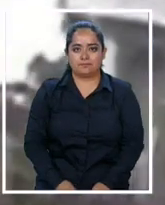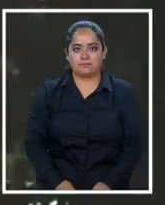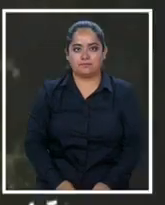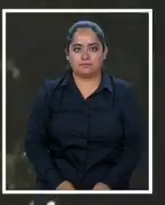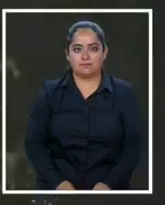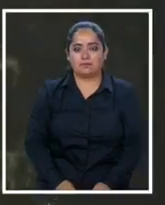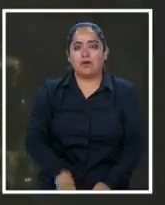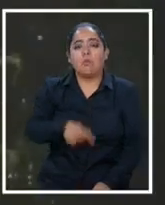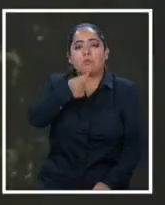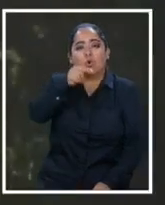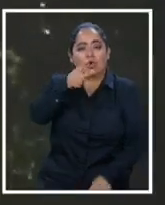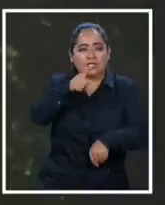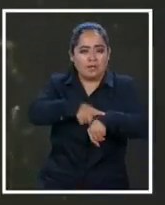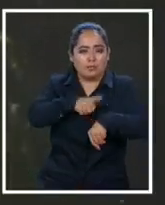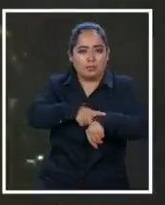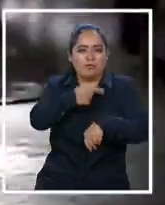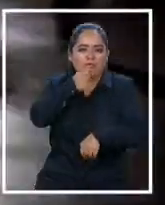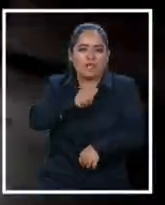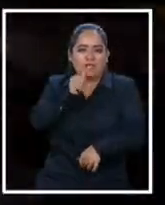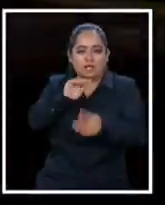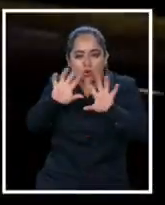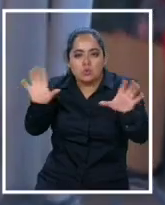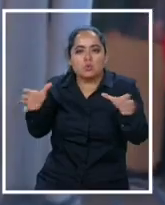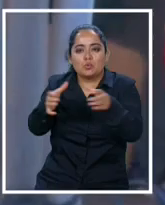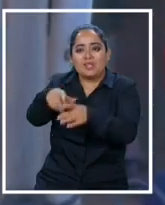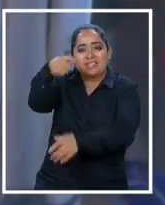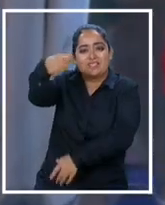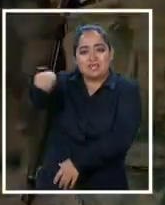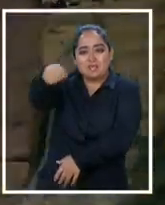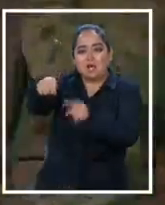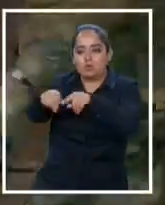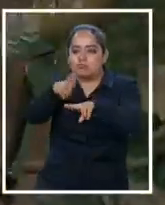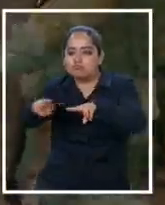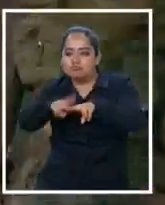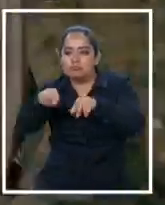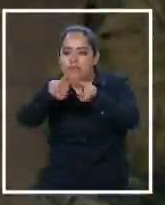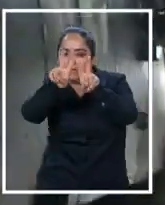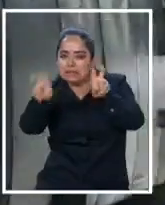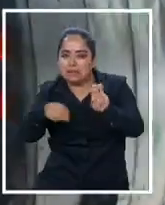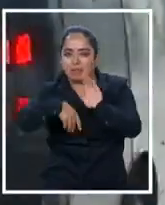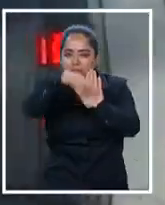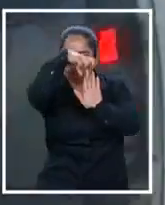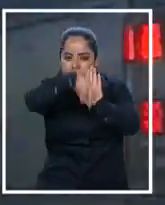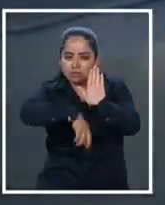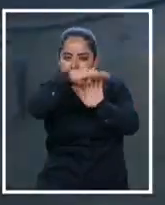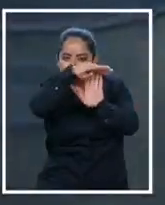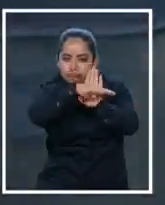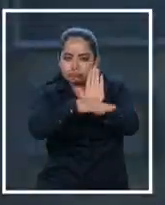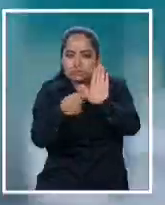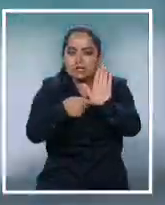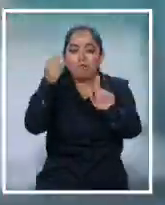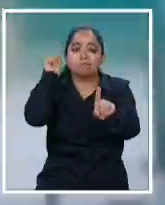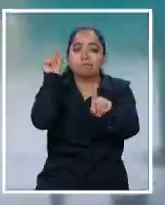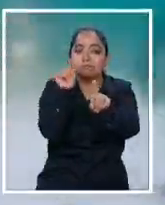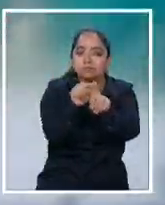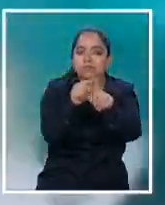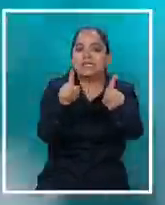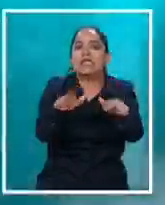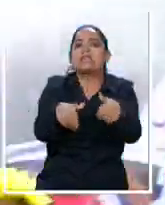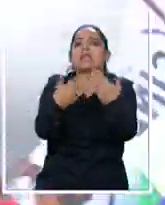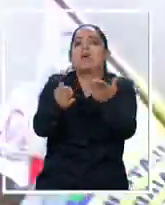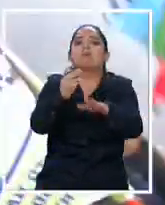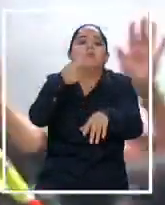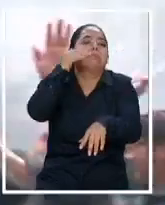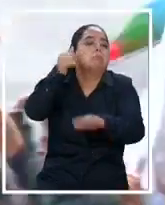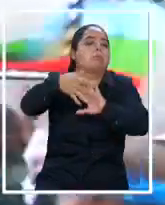Pocos días quedan para que la Comisión de Constitución del Senado deba resolver los efectos centrales del polémico proyecto que busca otorgar un indulto a